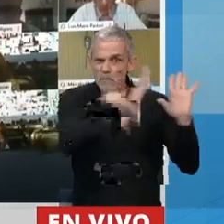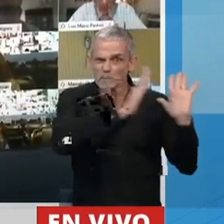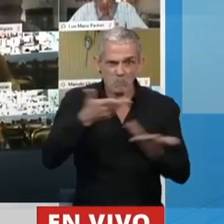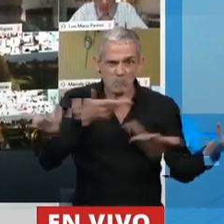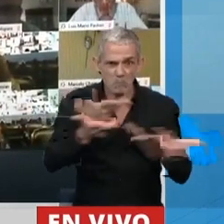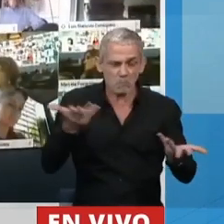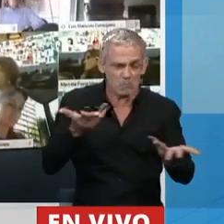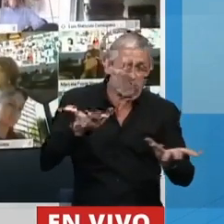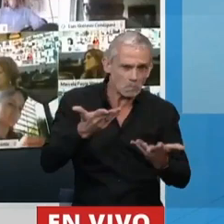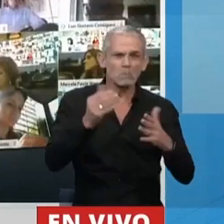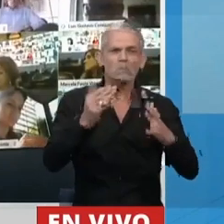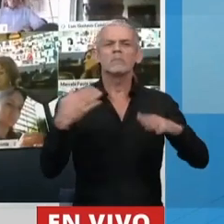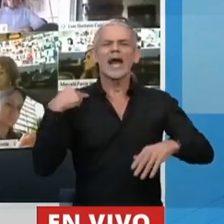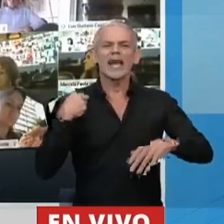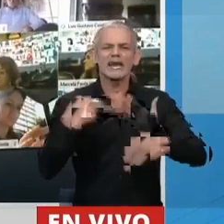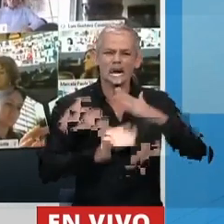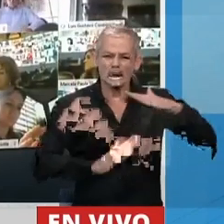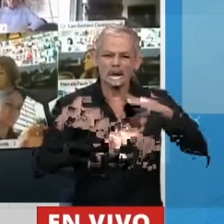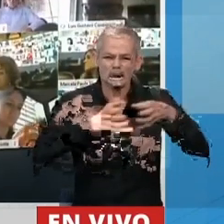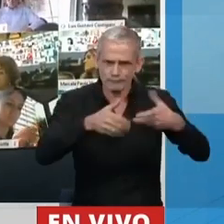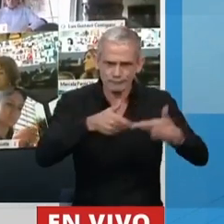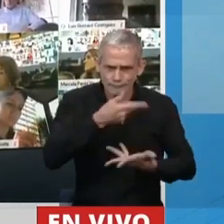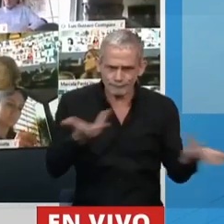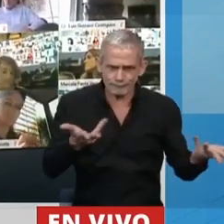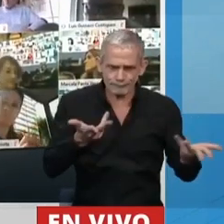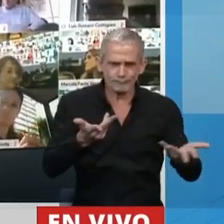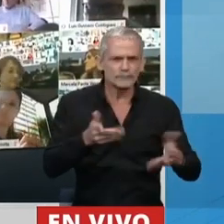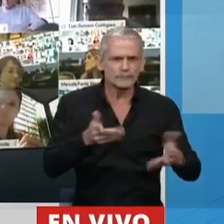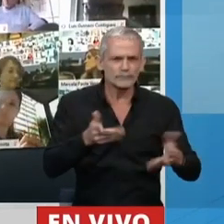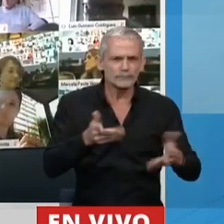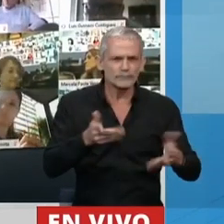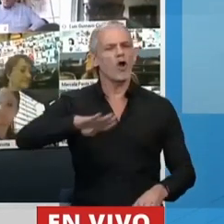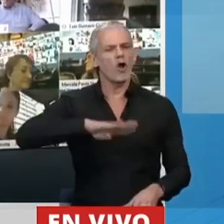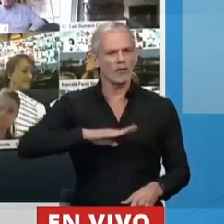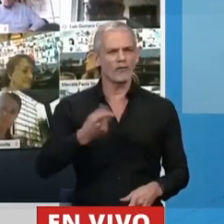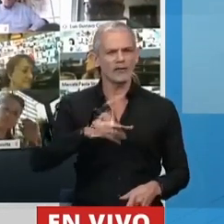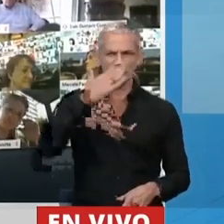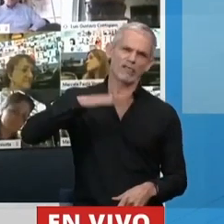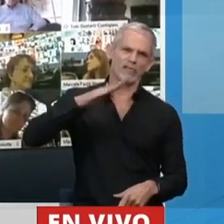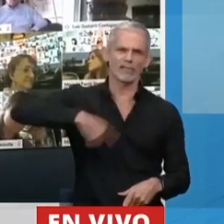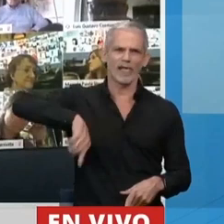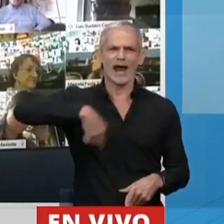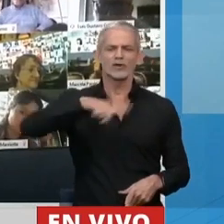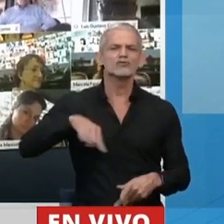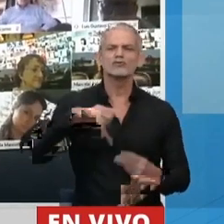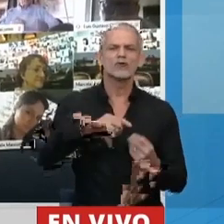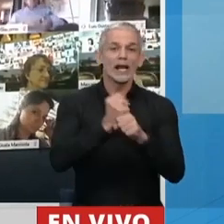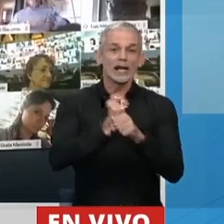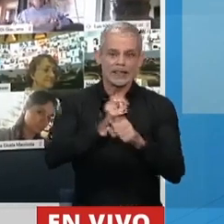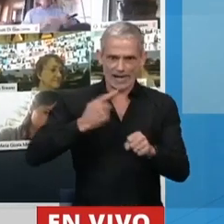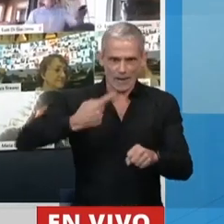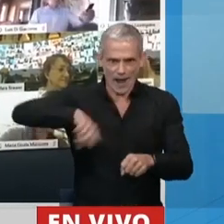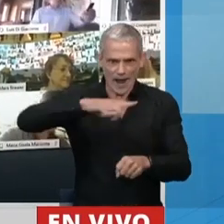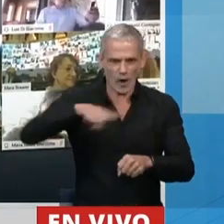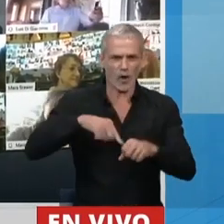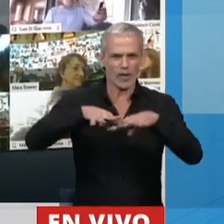aquí al Jefe de Gabinete. Eso es otra ofensa y otra subestimación de las funciones de